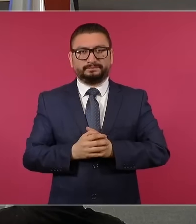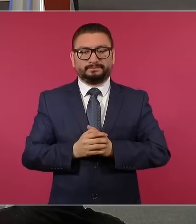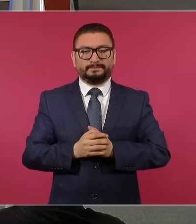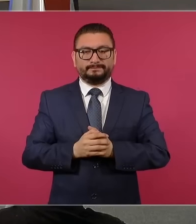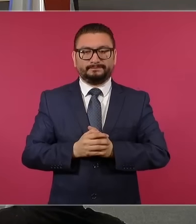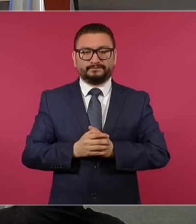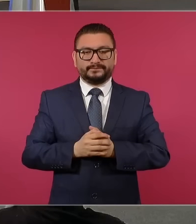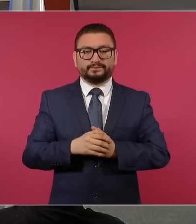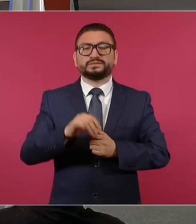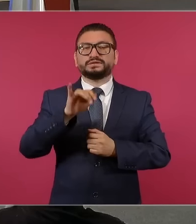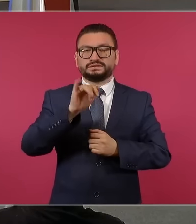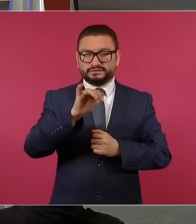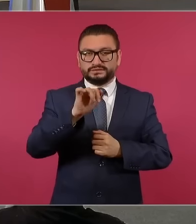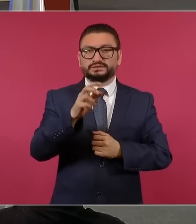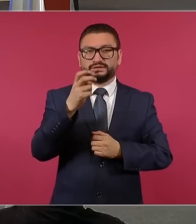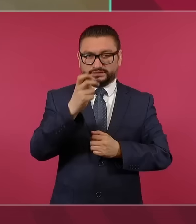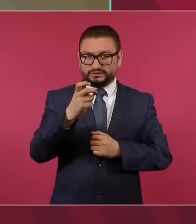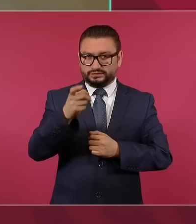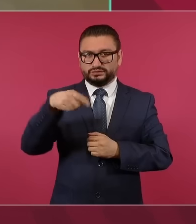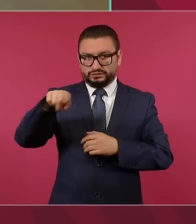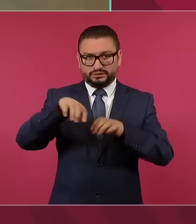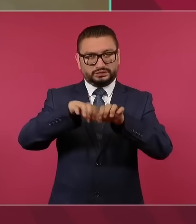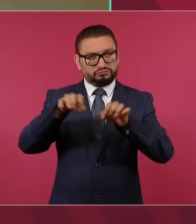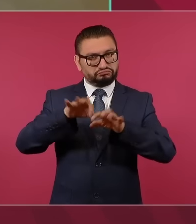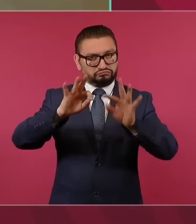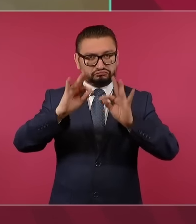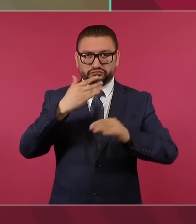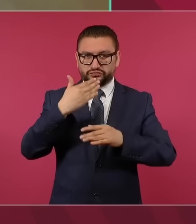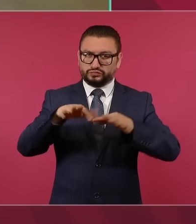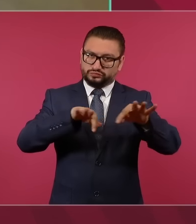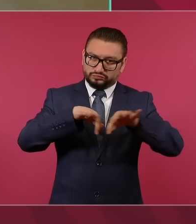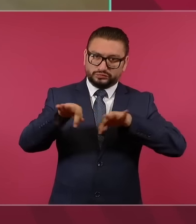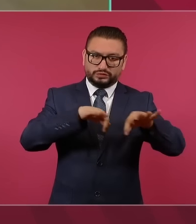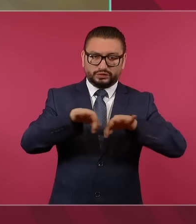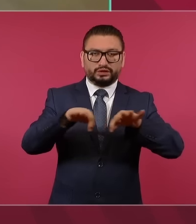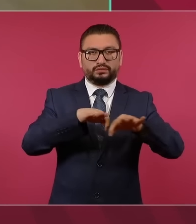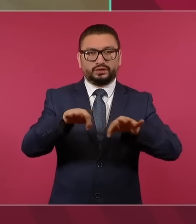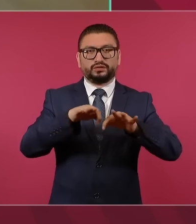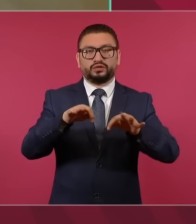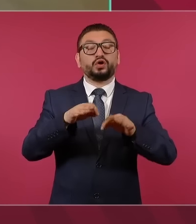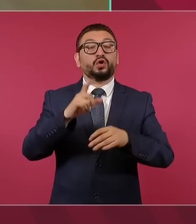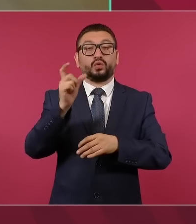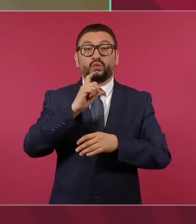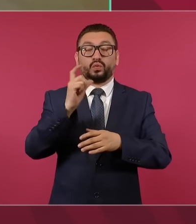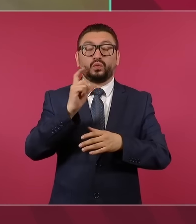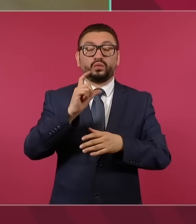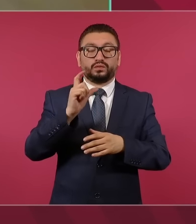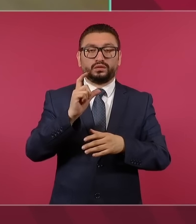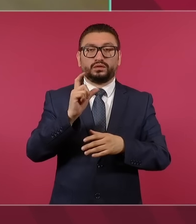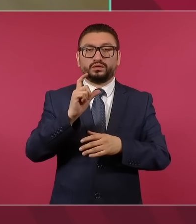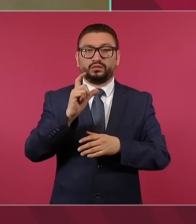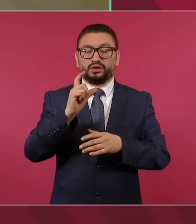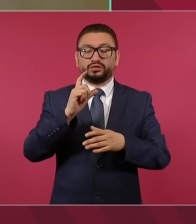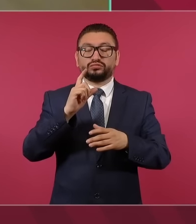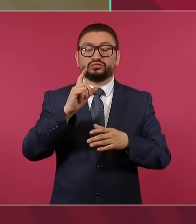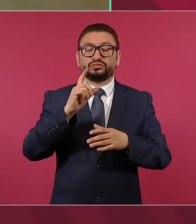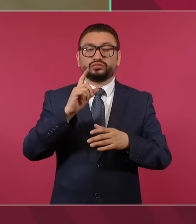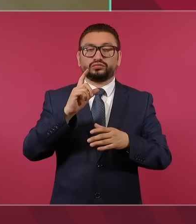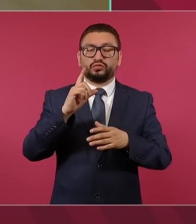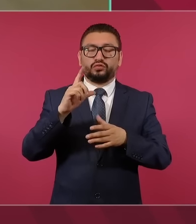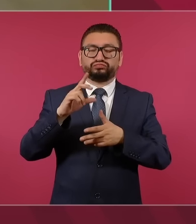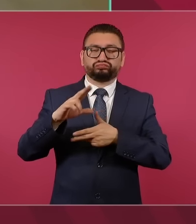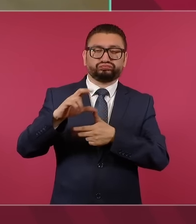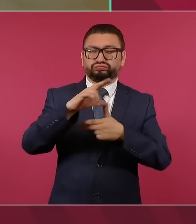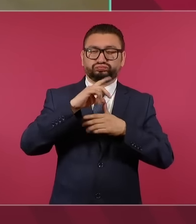Así es, en efecto, es muy buena y están trabajando después de los minutos después que cruzó el